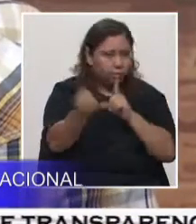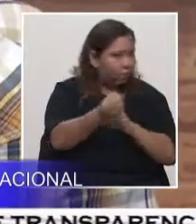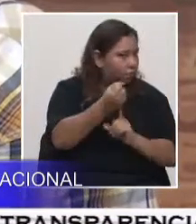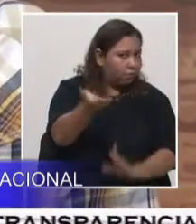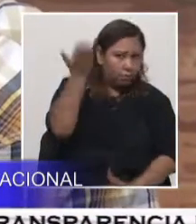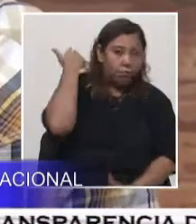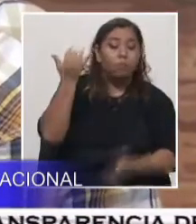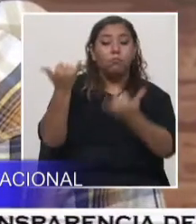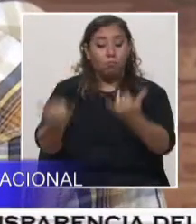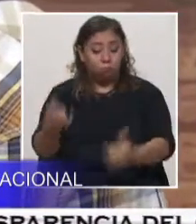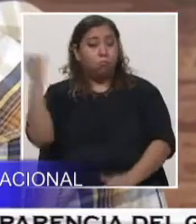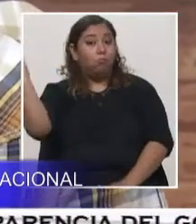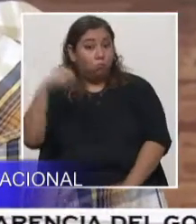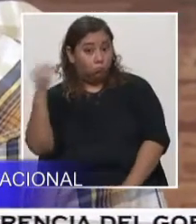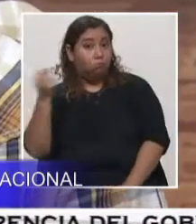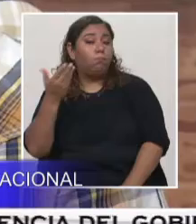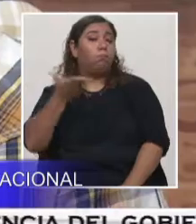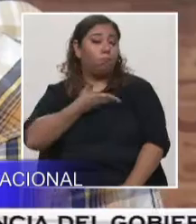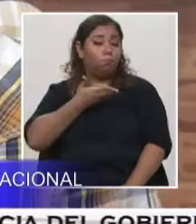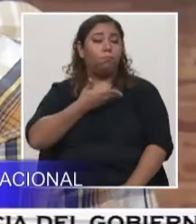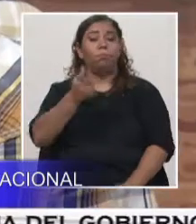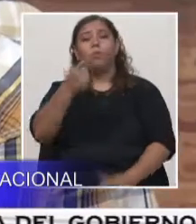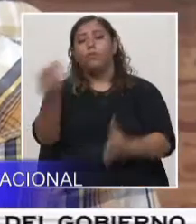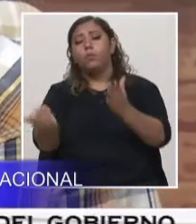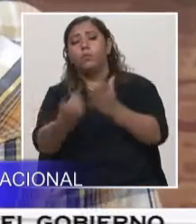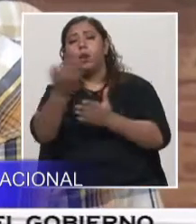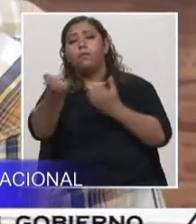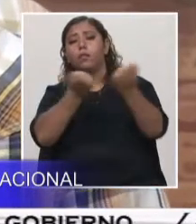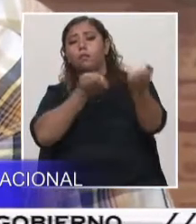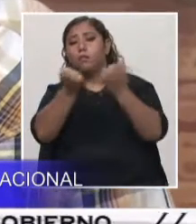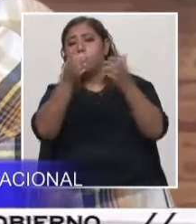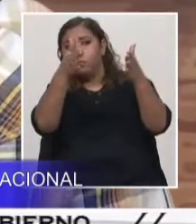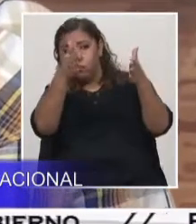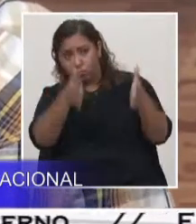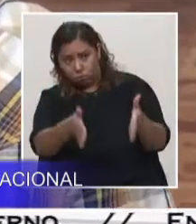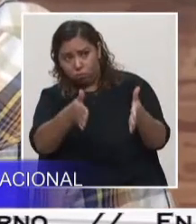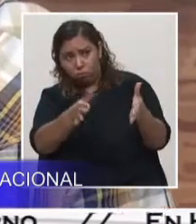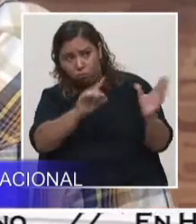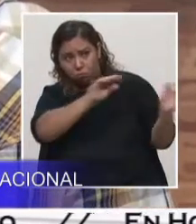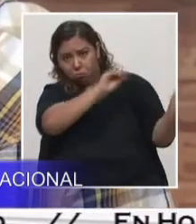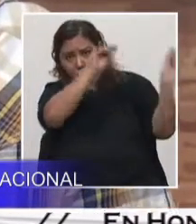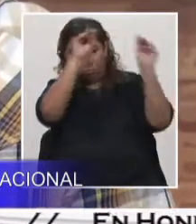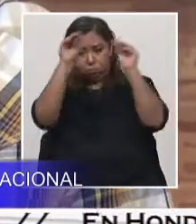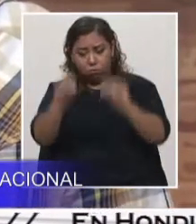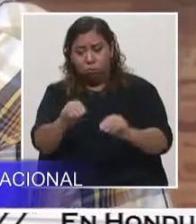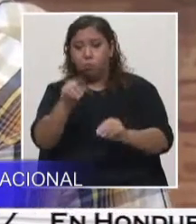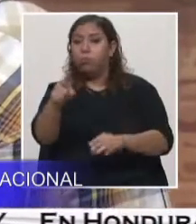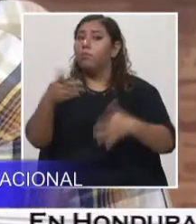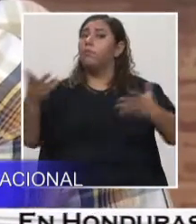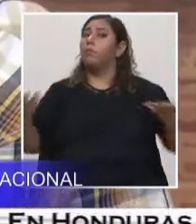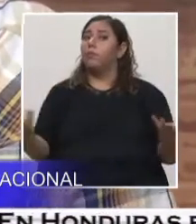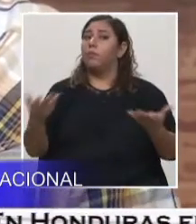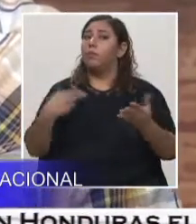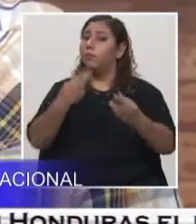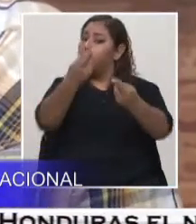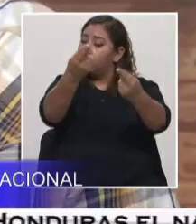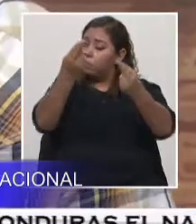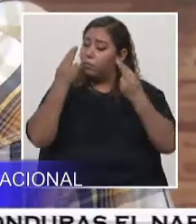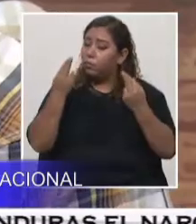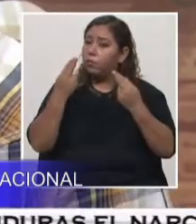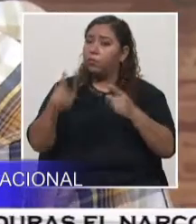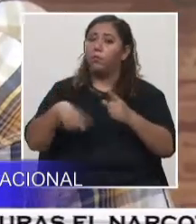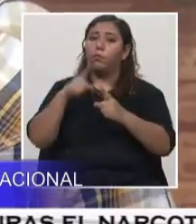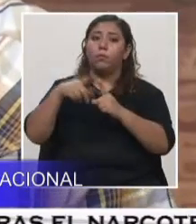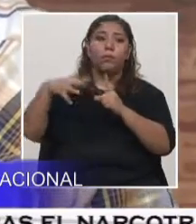viene a establecer un contexto legal moderno a nivel mundial para que el que quiera